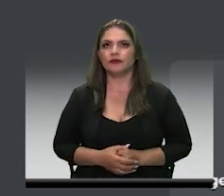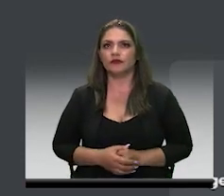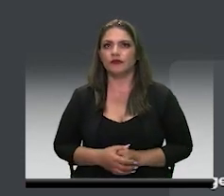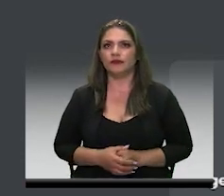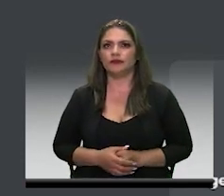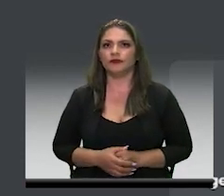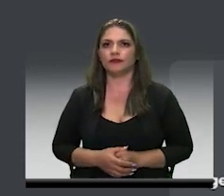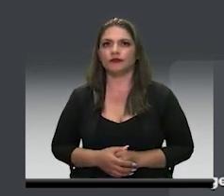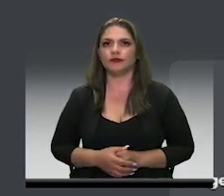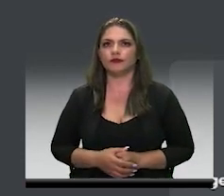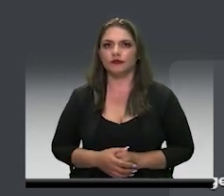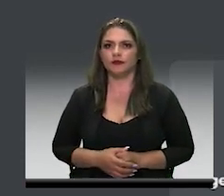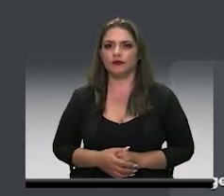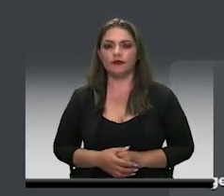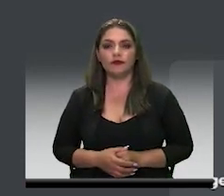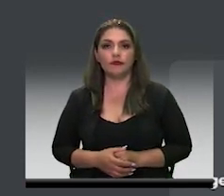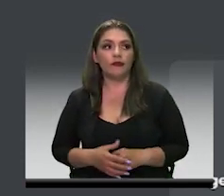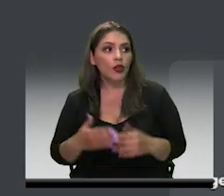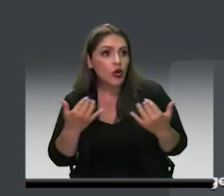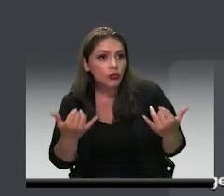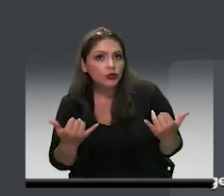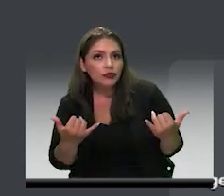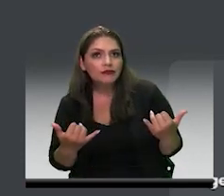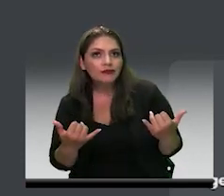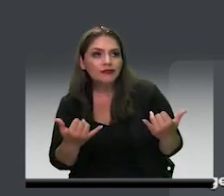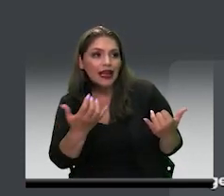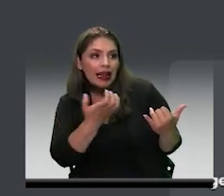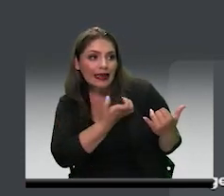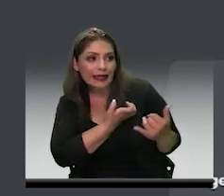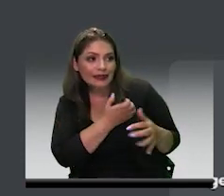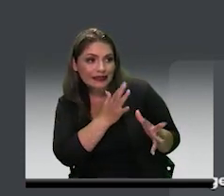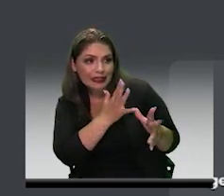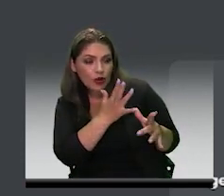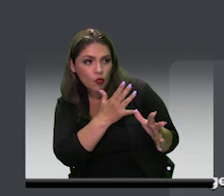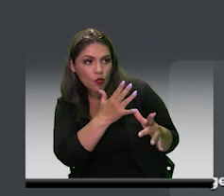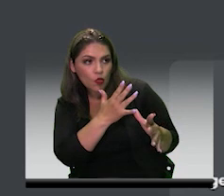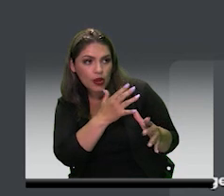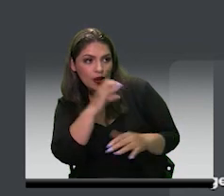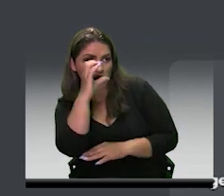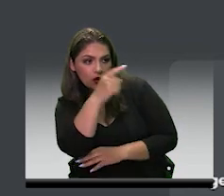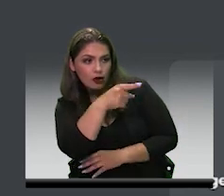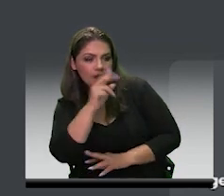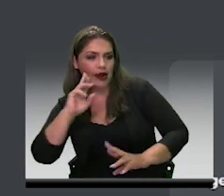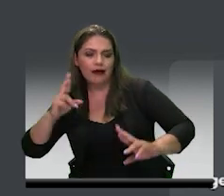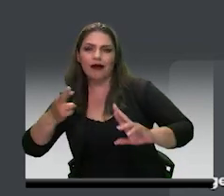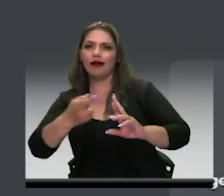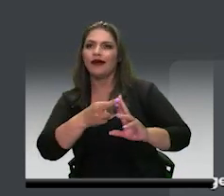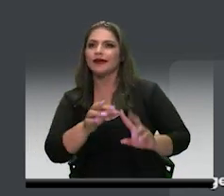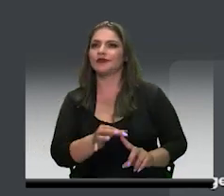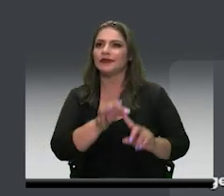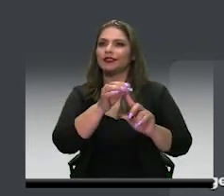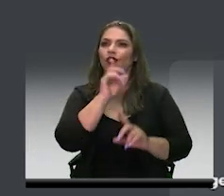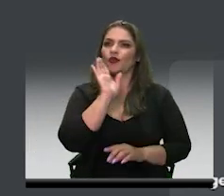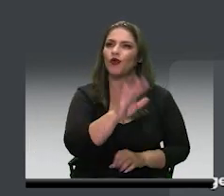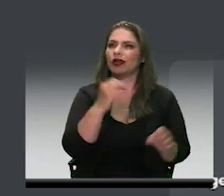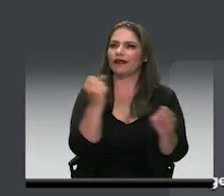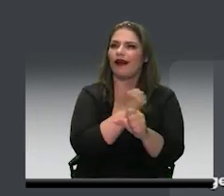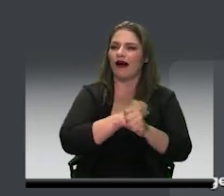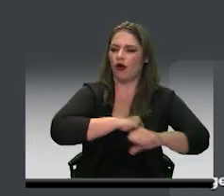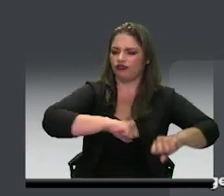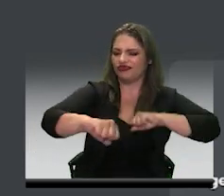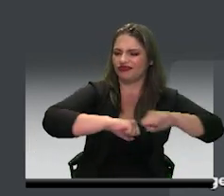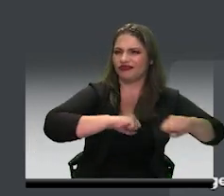un reconocimiento muy especial a la Alcaldía de Itagüí, Colombia, por su excelente trabajo que llevan a cabo,